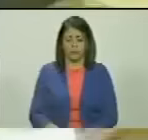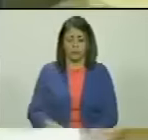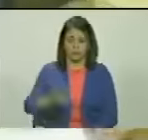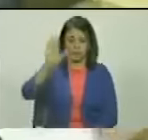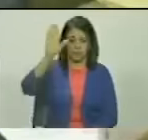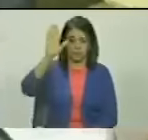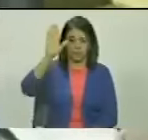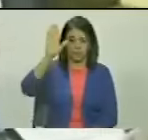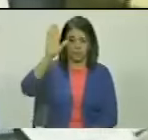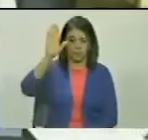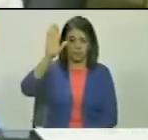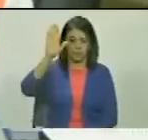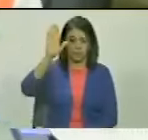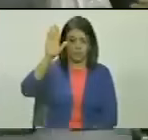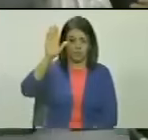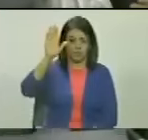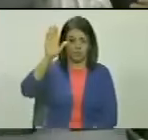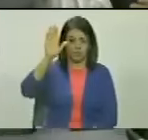costumbre,